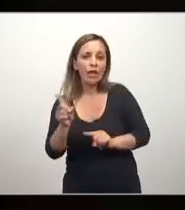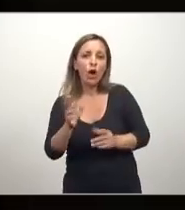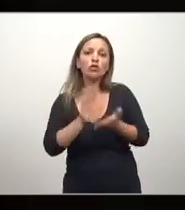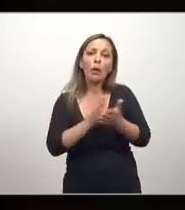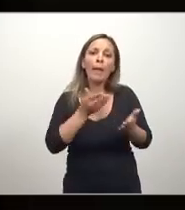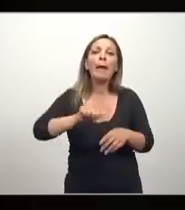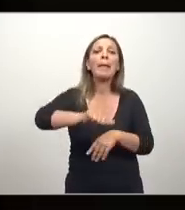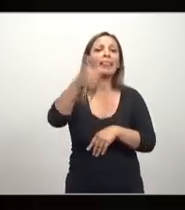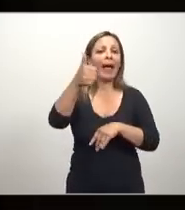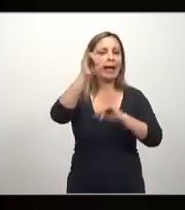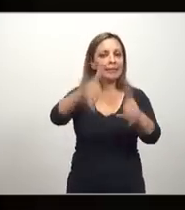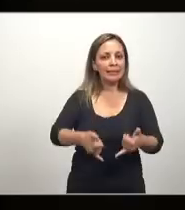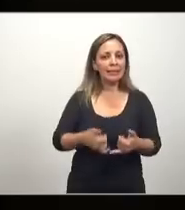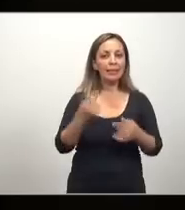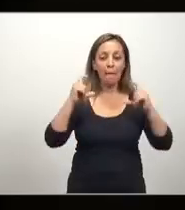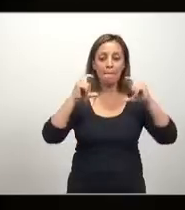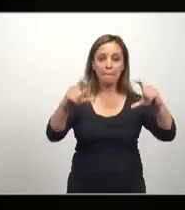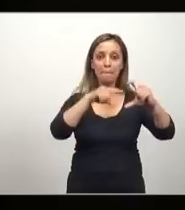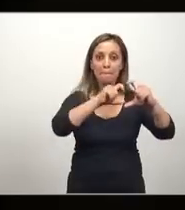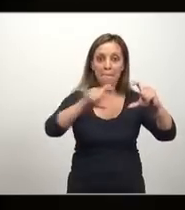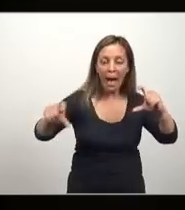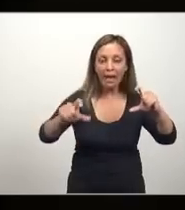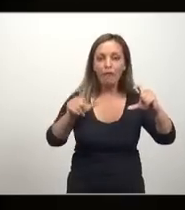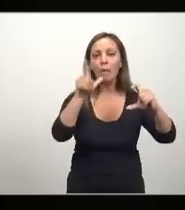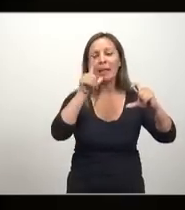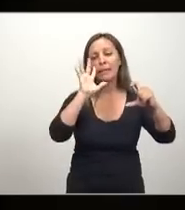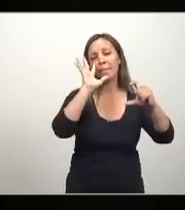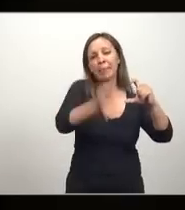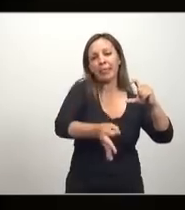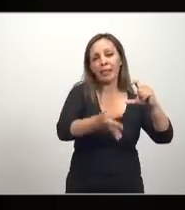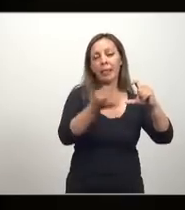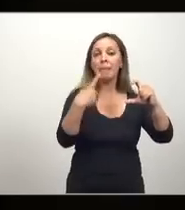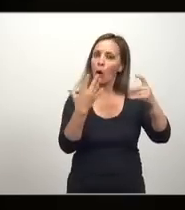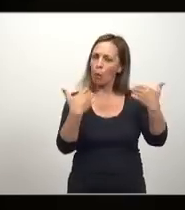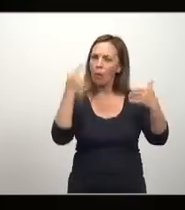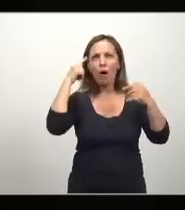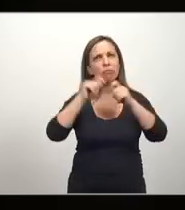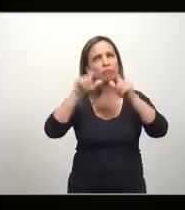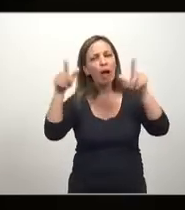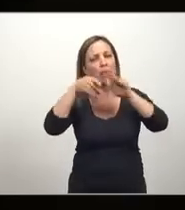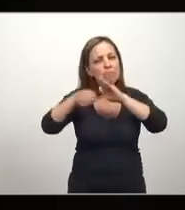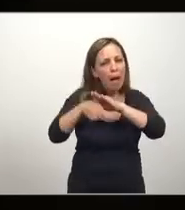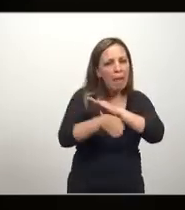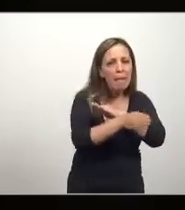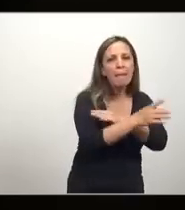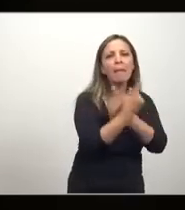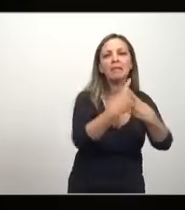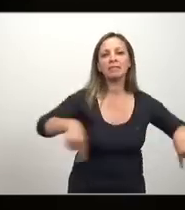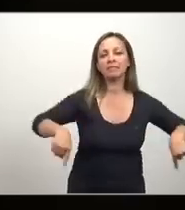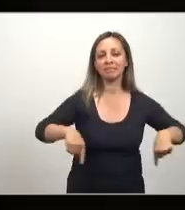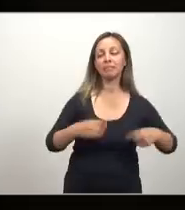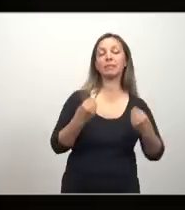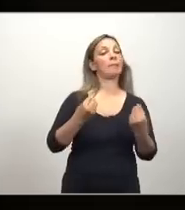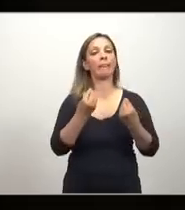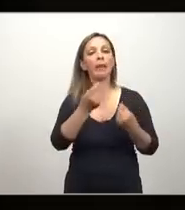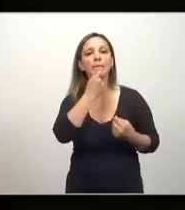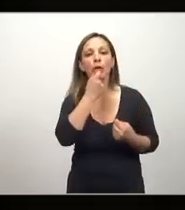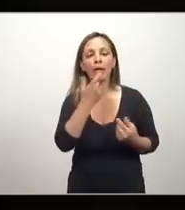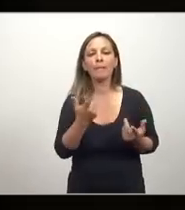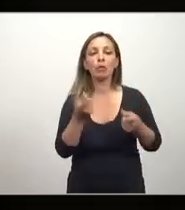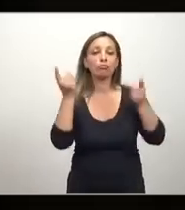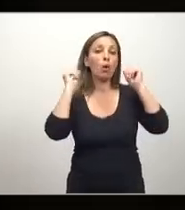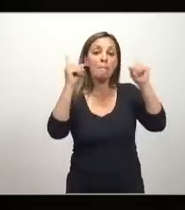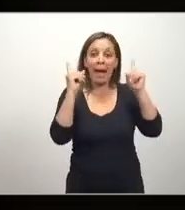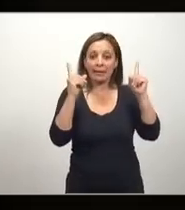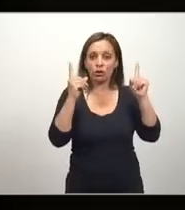pequeño párrafo, que parece algo evidente, podemos desarrollar muchísimas cosas. Primero no es cierto, o sea, hay un